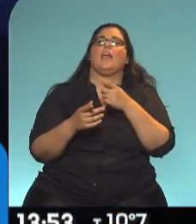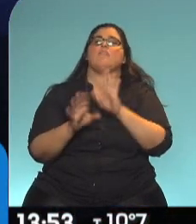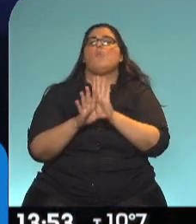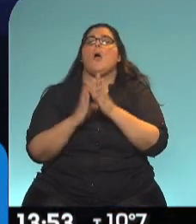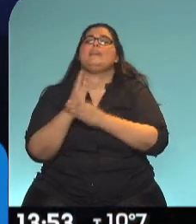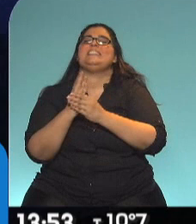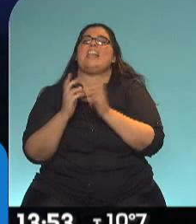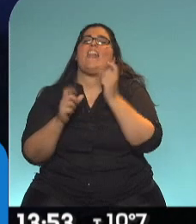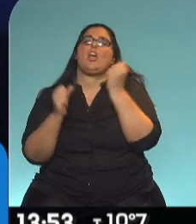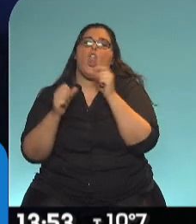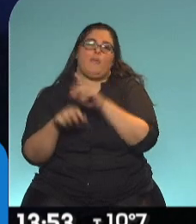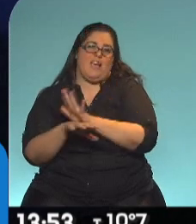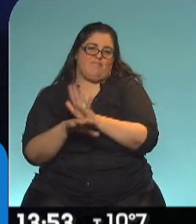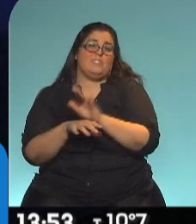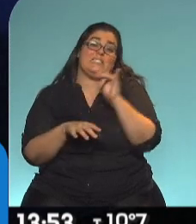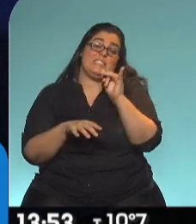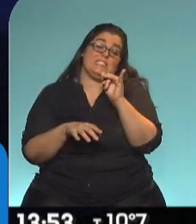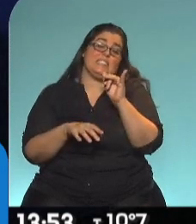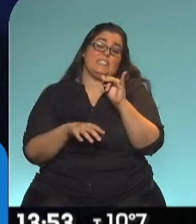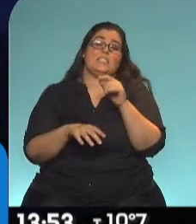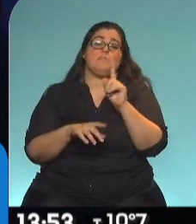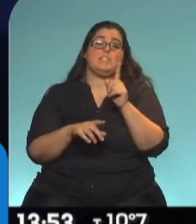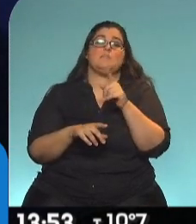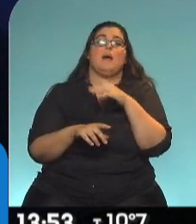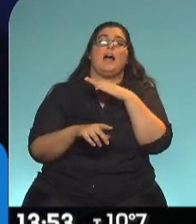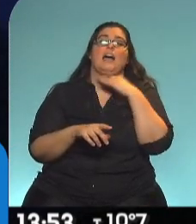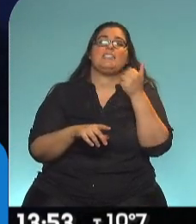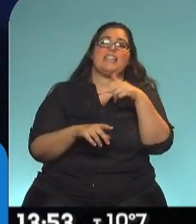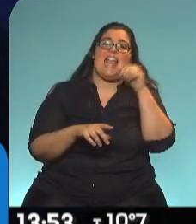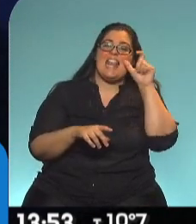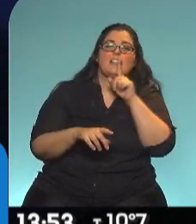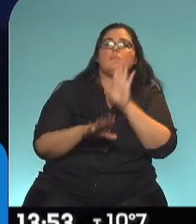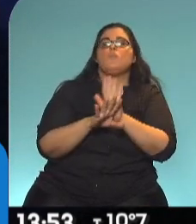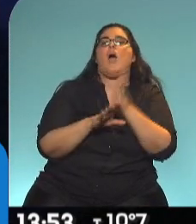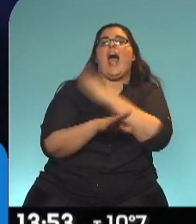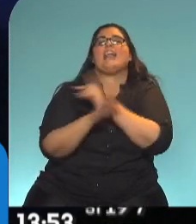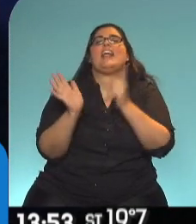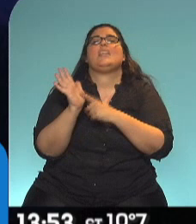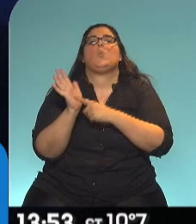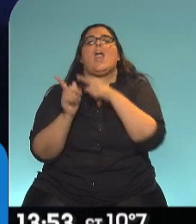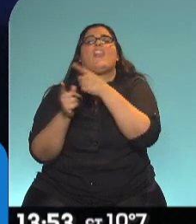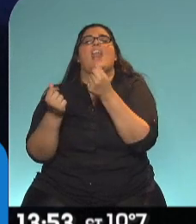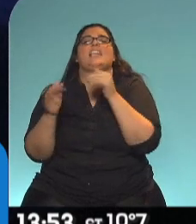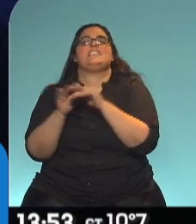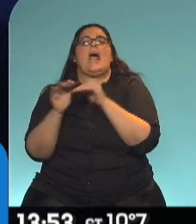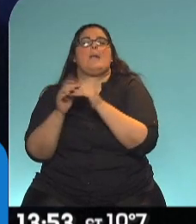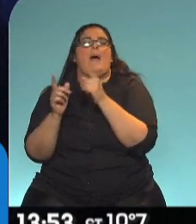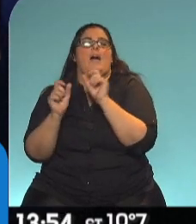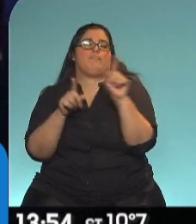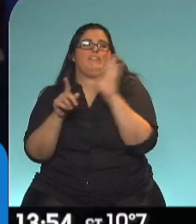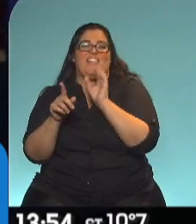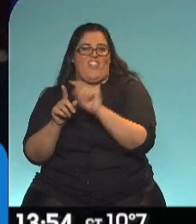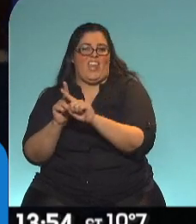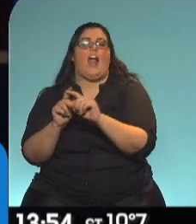Janet Yellen, que fue titular de la Reserva Federal, una persona en la cual hay